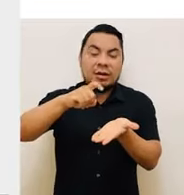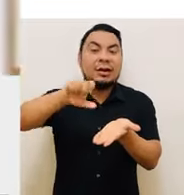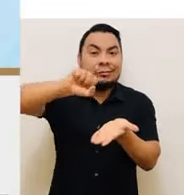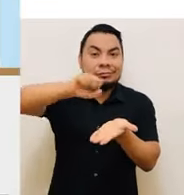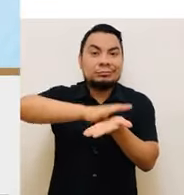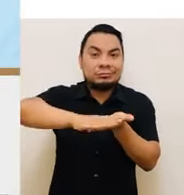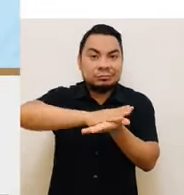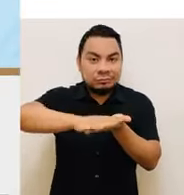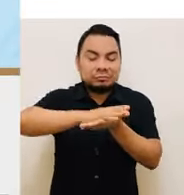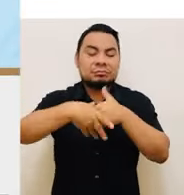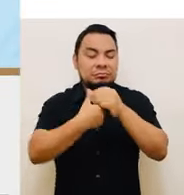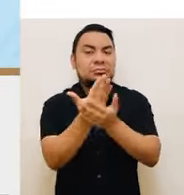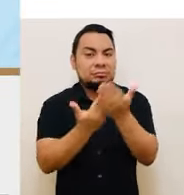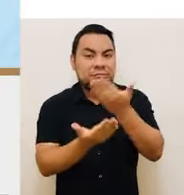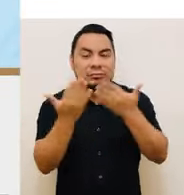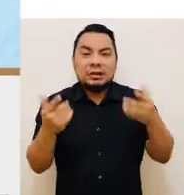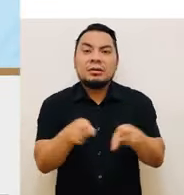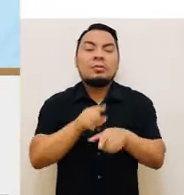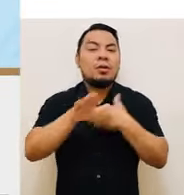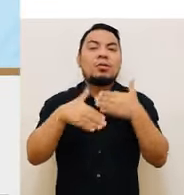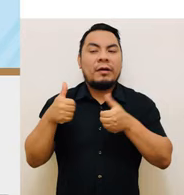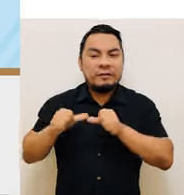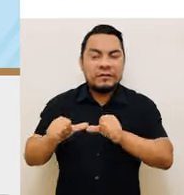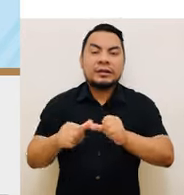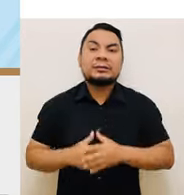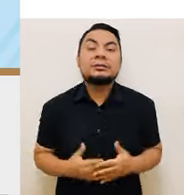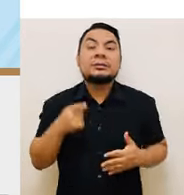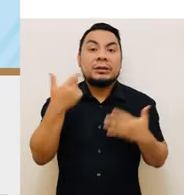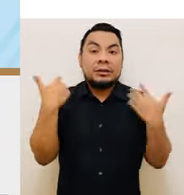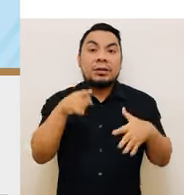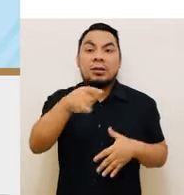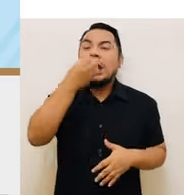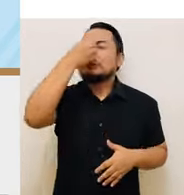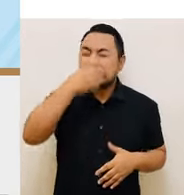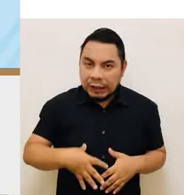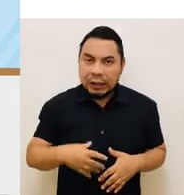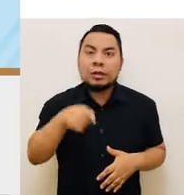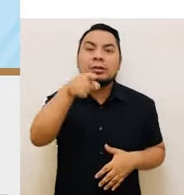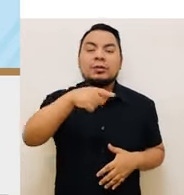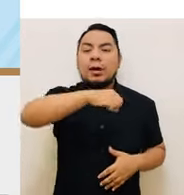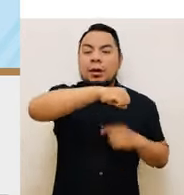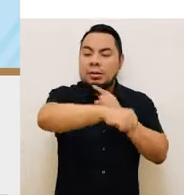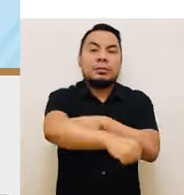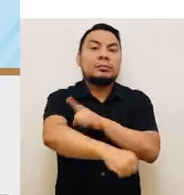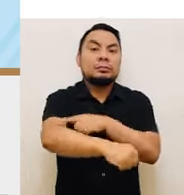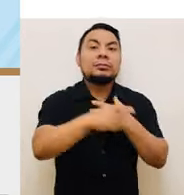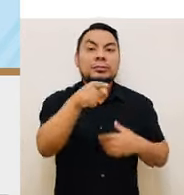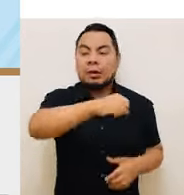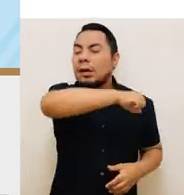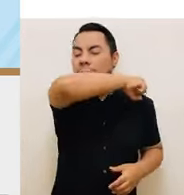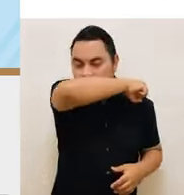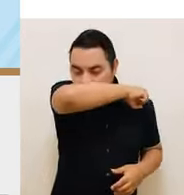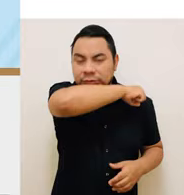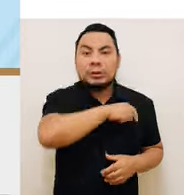líquido para desinfectarte las manos de manera frecuente. Al estornudar, cúbrete la nariz con el ángulo interno del